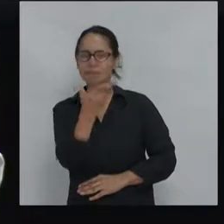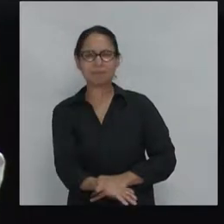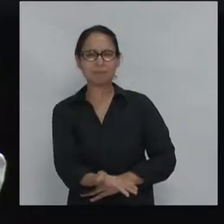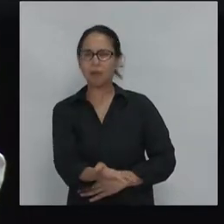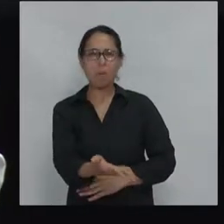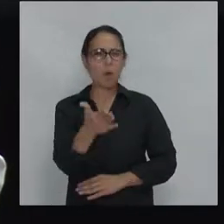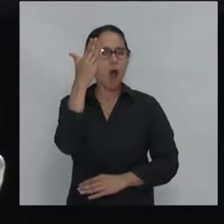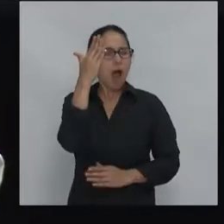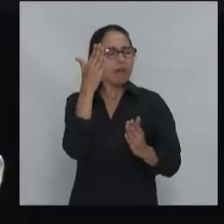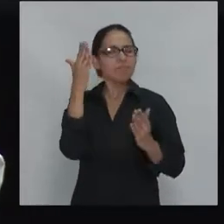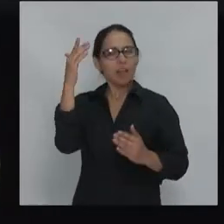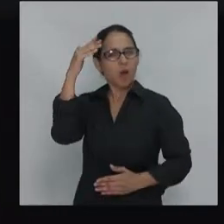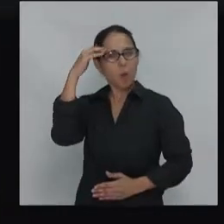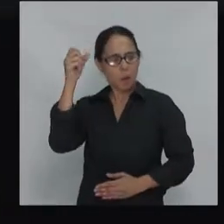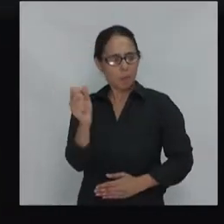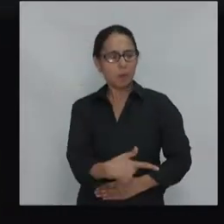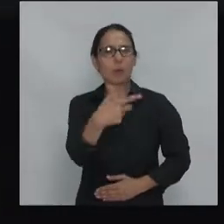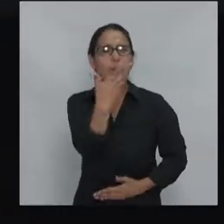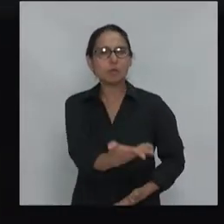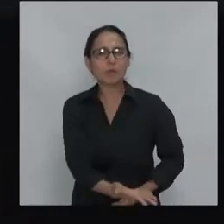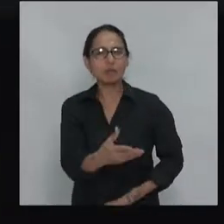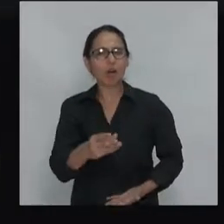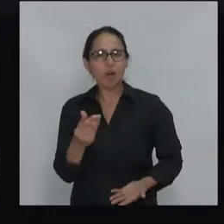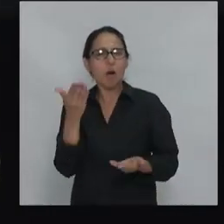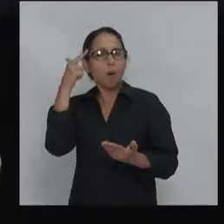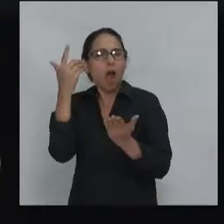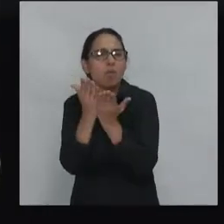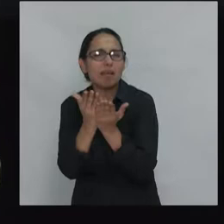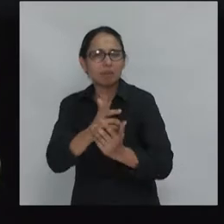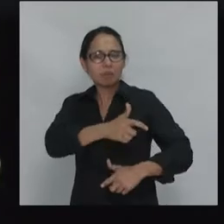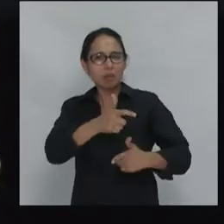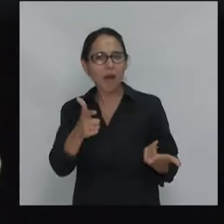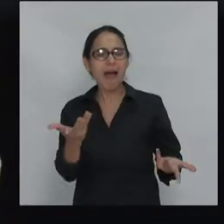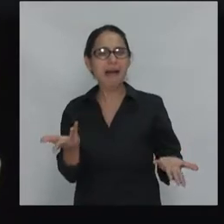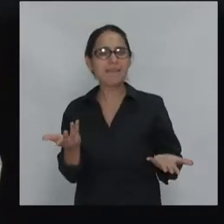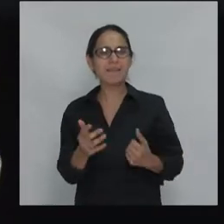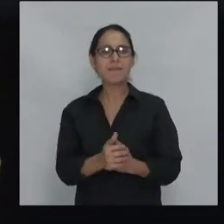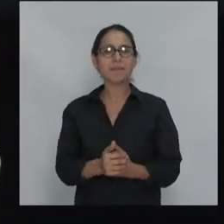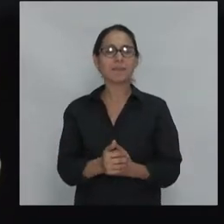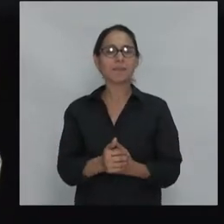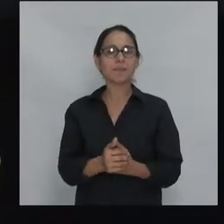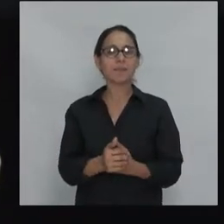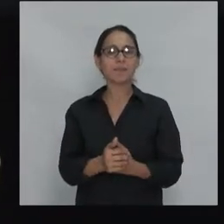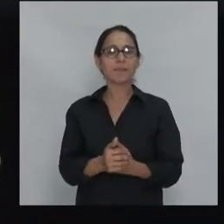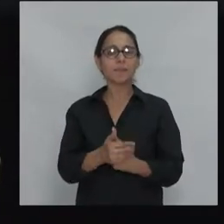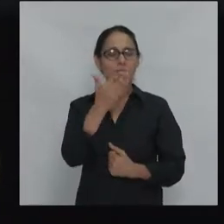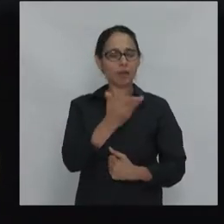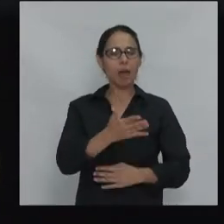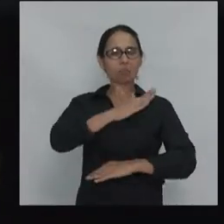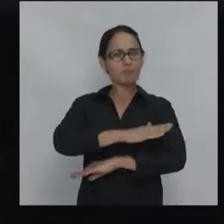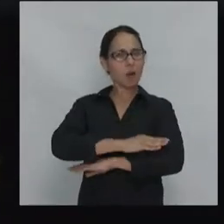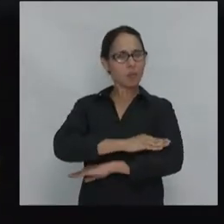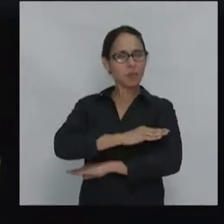inculto proclive a las metodologías de conducta